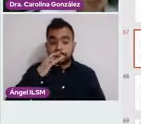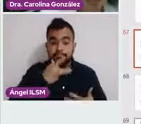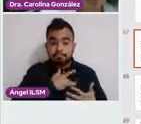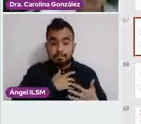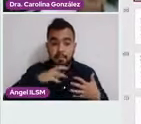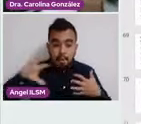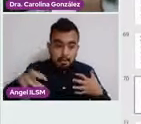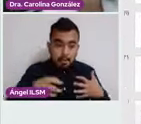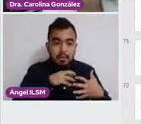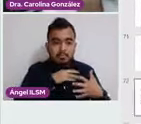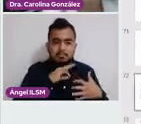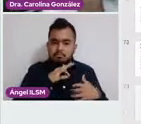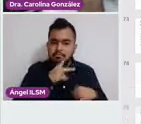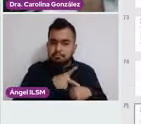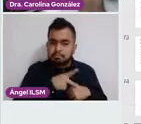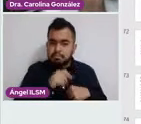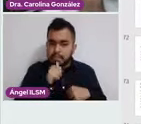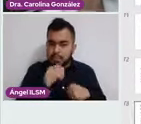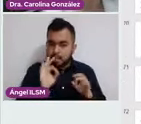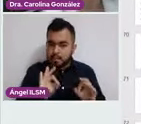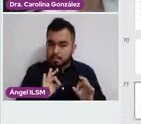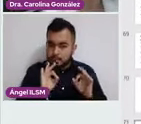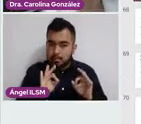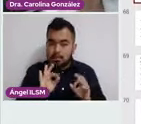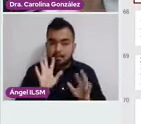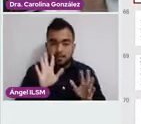riesgo, se inicia los, me falta la historia clínica.